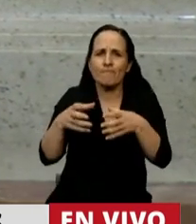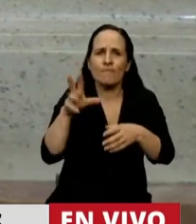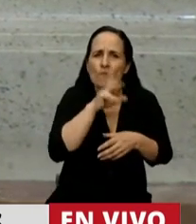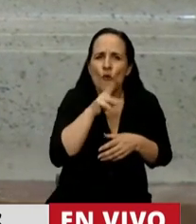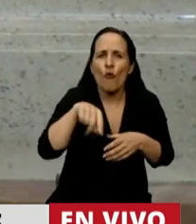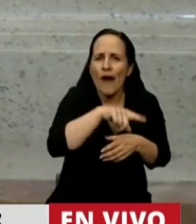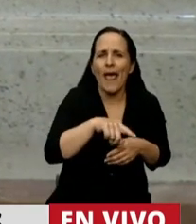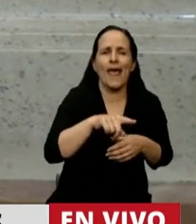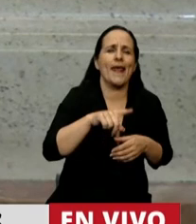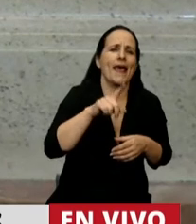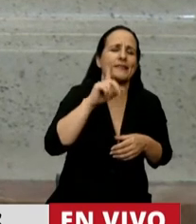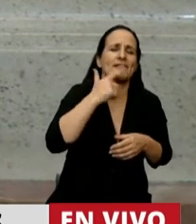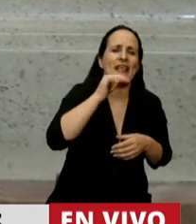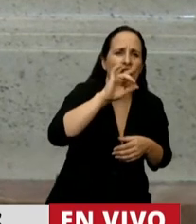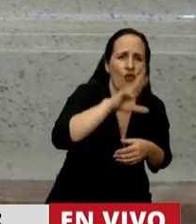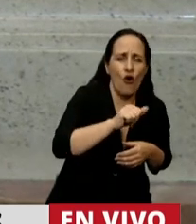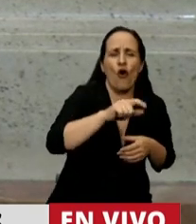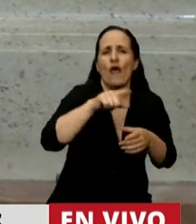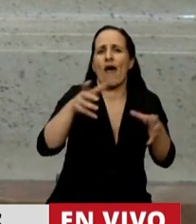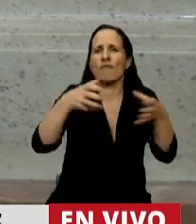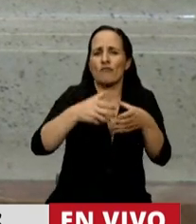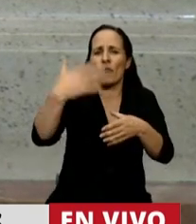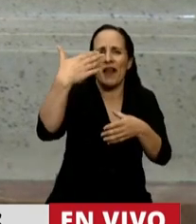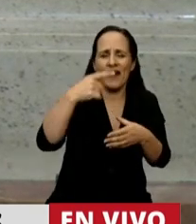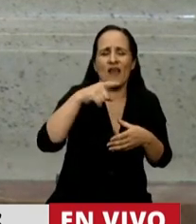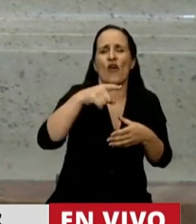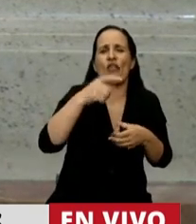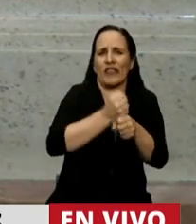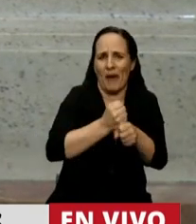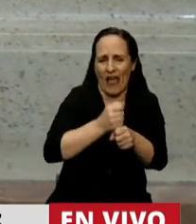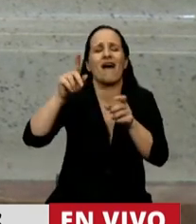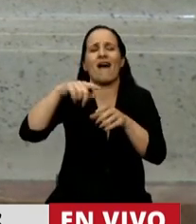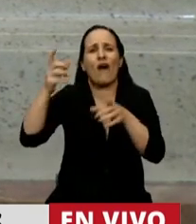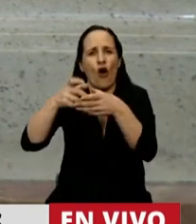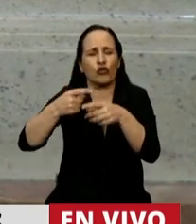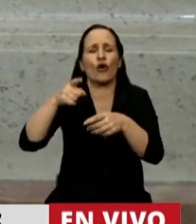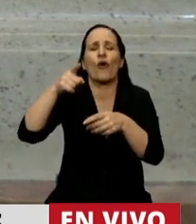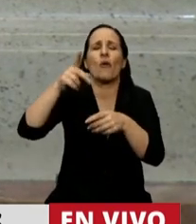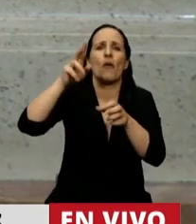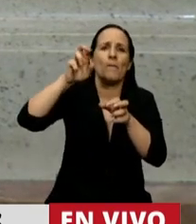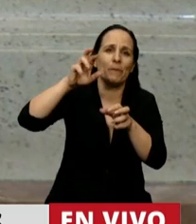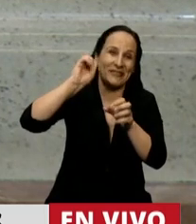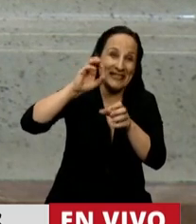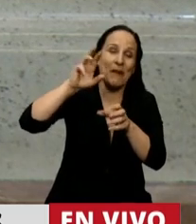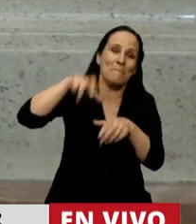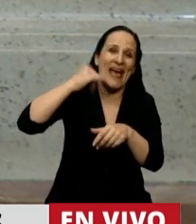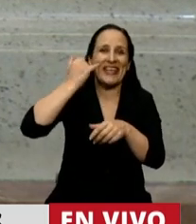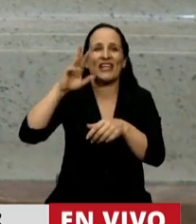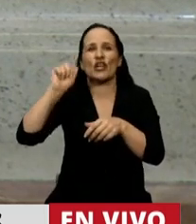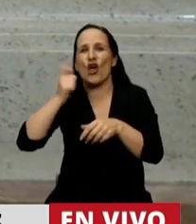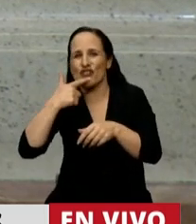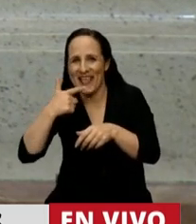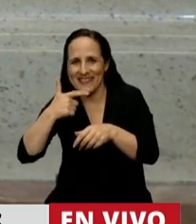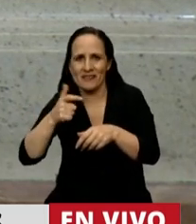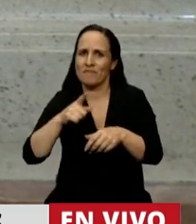Isadora, Plenario de Trabajadoras, Pan y Rosas, sin filas, el Frente de Izquierda Unidad estamos